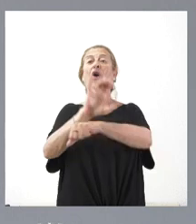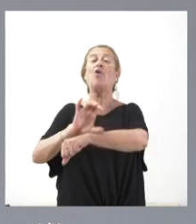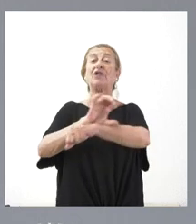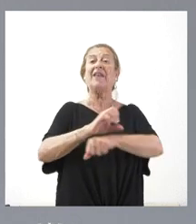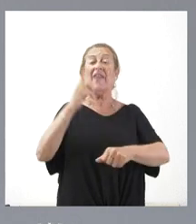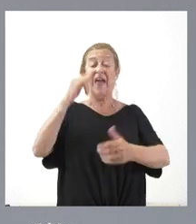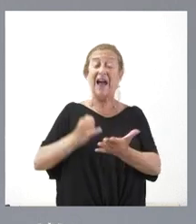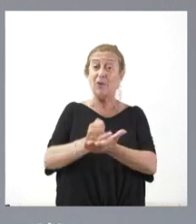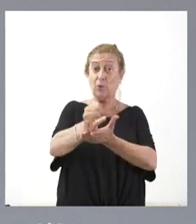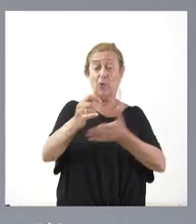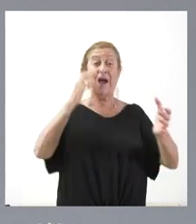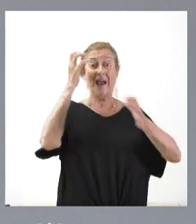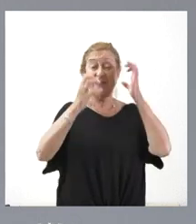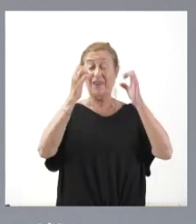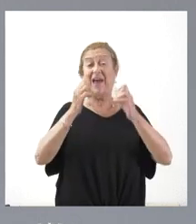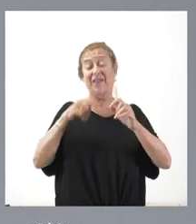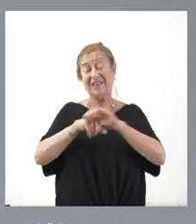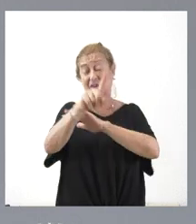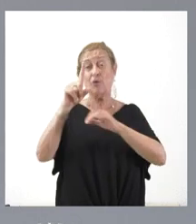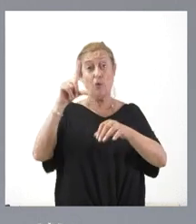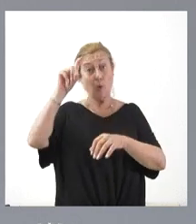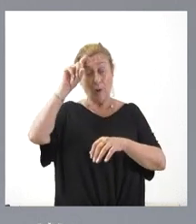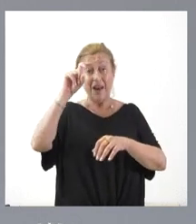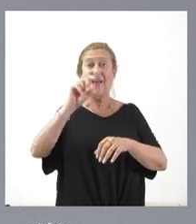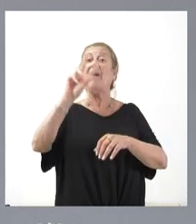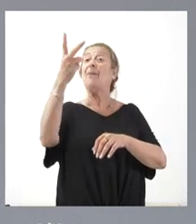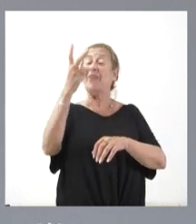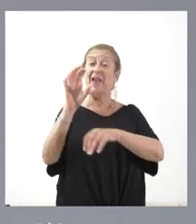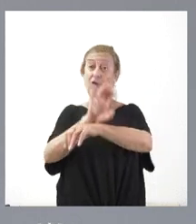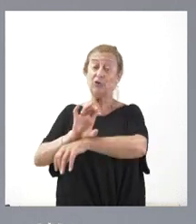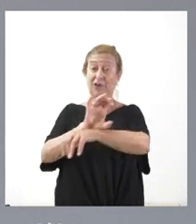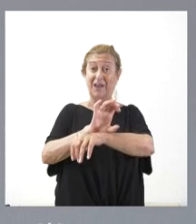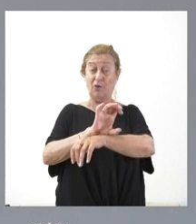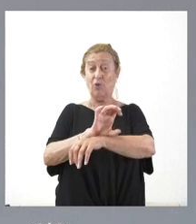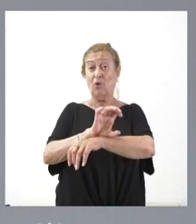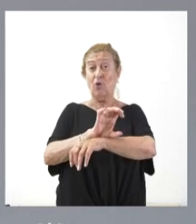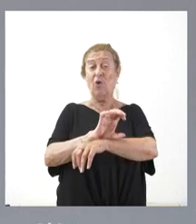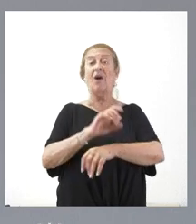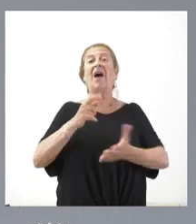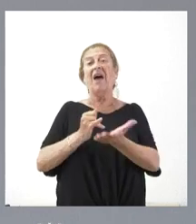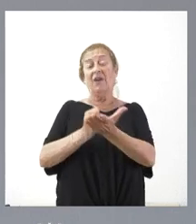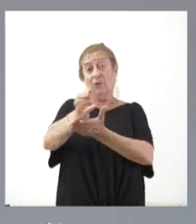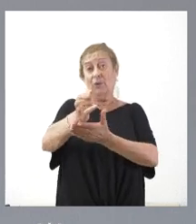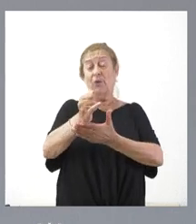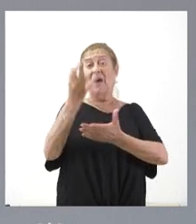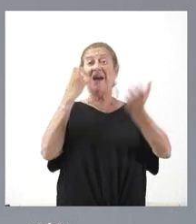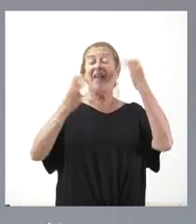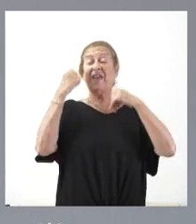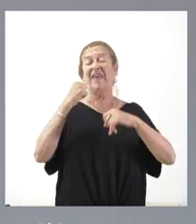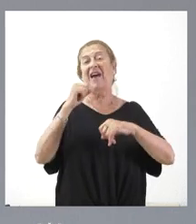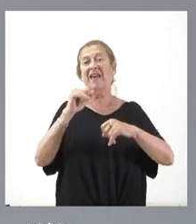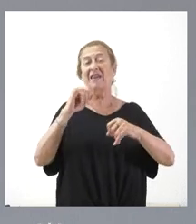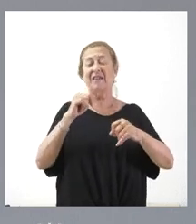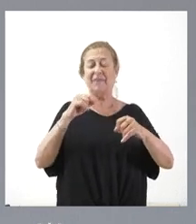Agricultura, Ganadería y Desarrollo Rural, se nombra viceconsejero de Agricultura, Ganadería y Desarrollo Rural a don Jorge